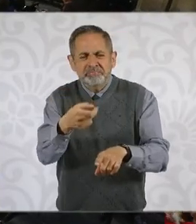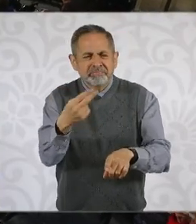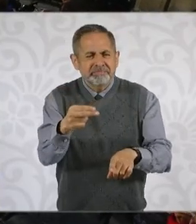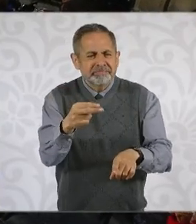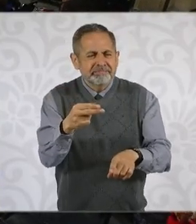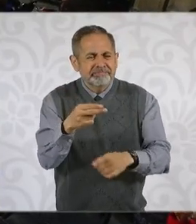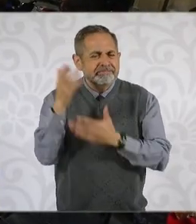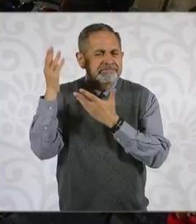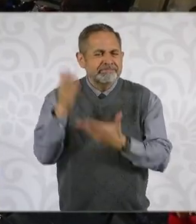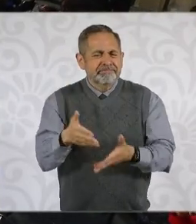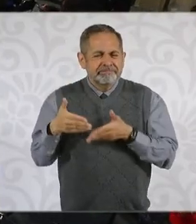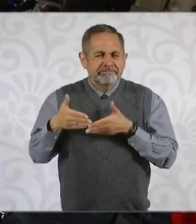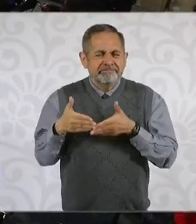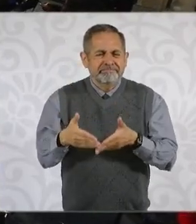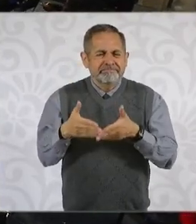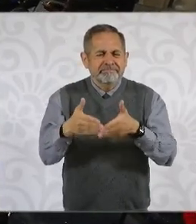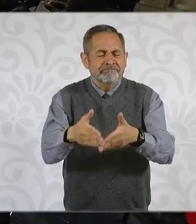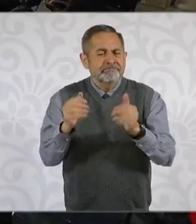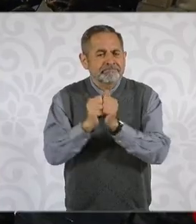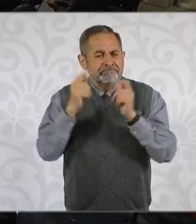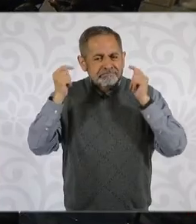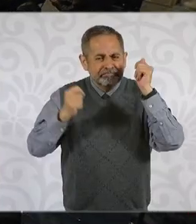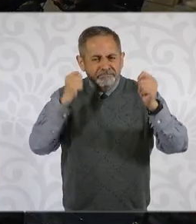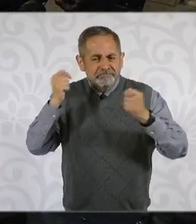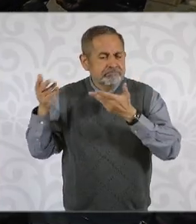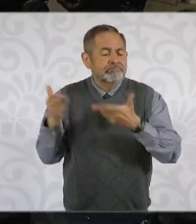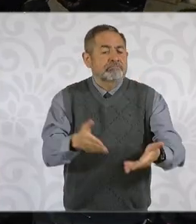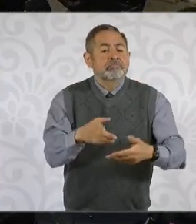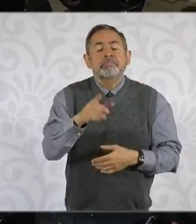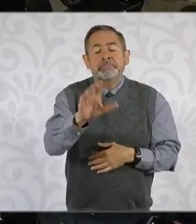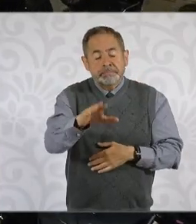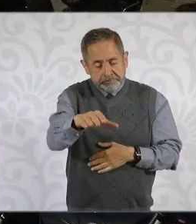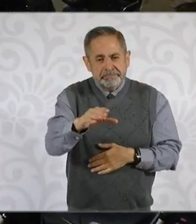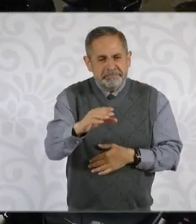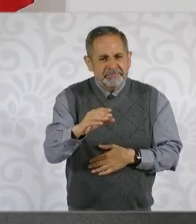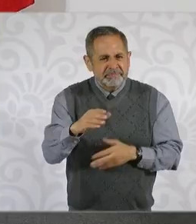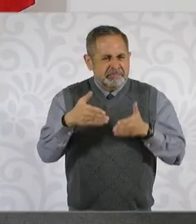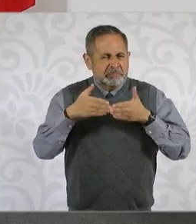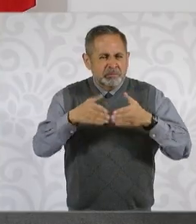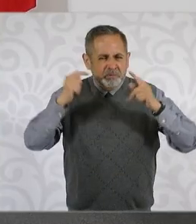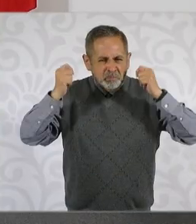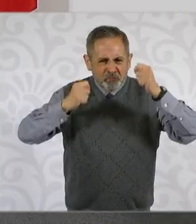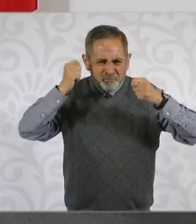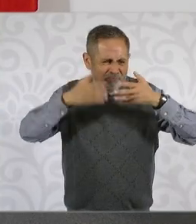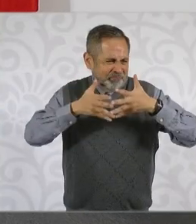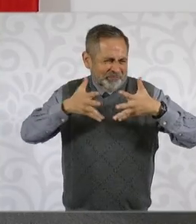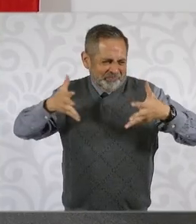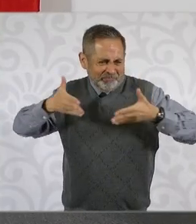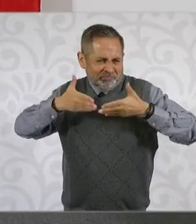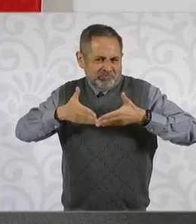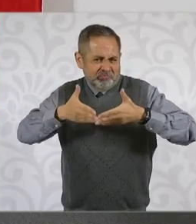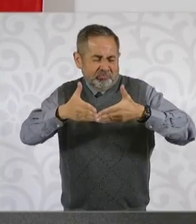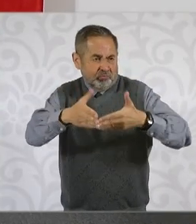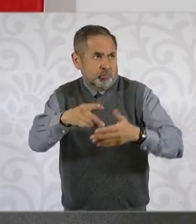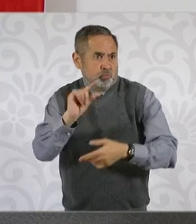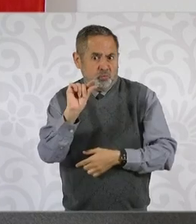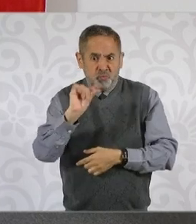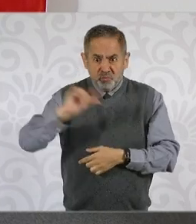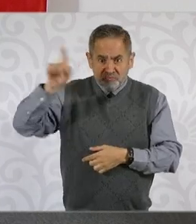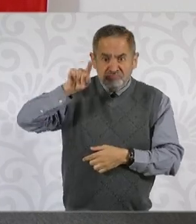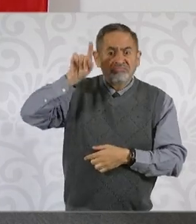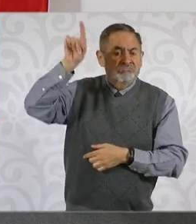que llegan barcos con turistas, cruceros, de una firma de